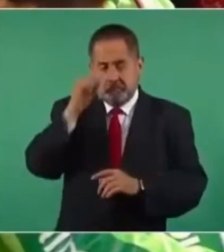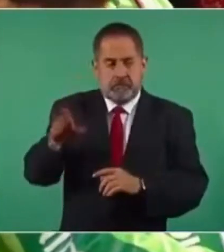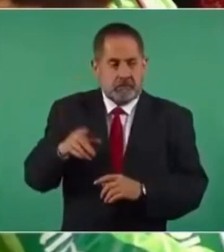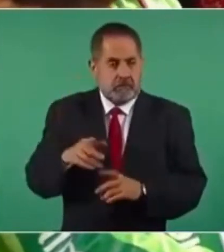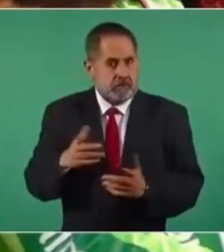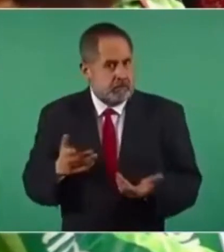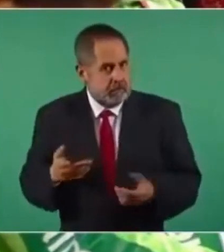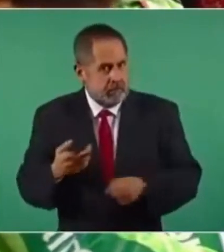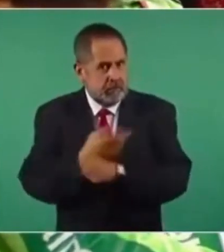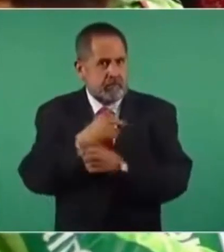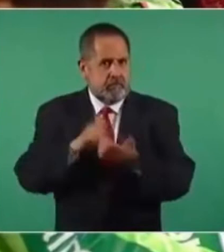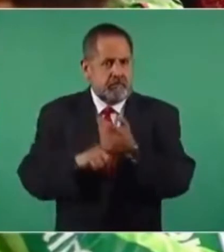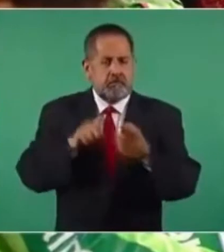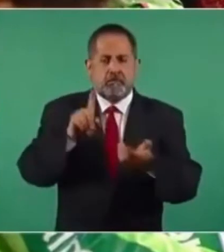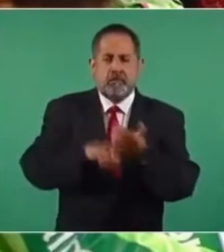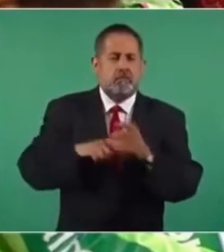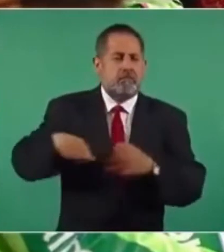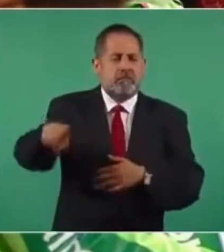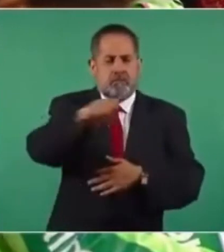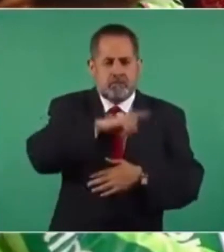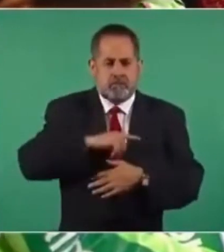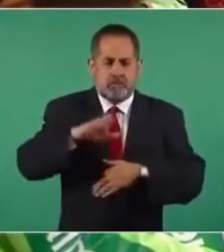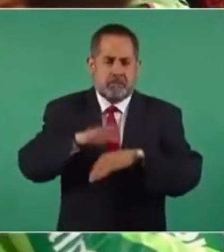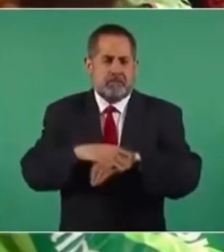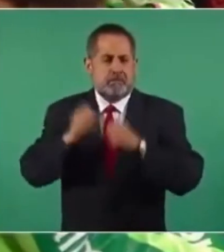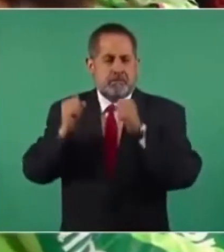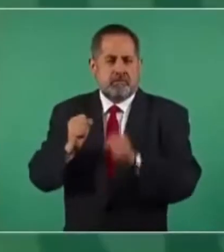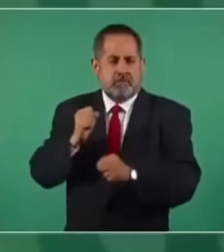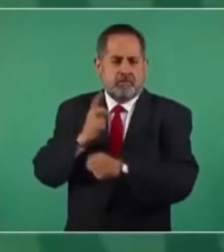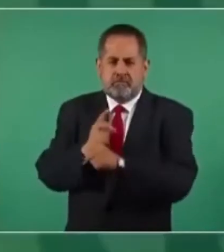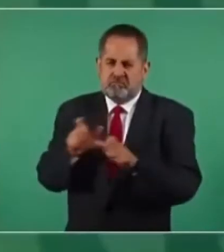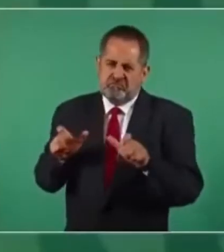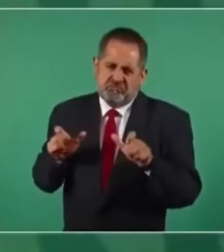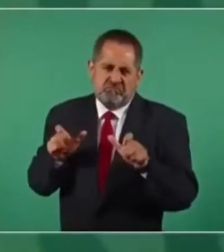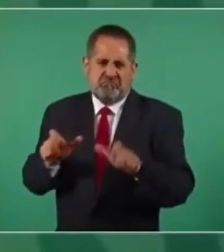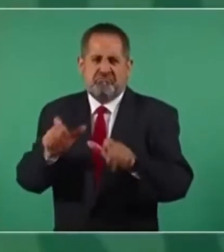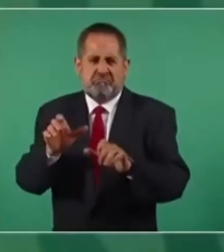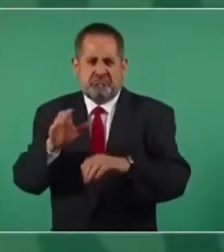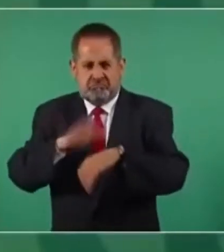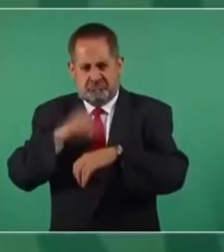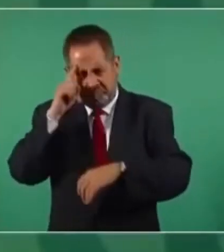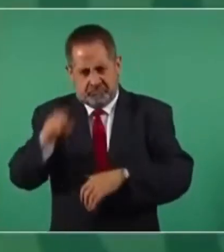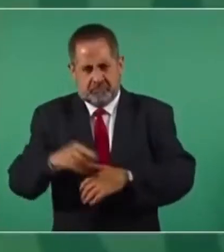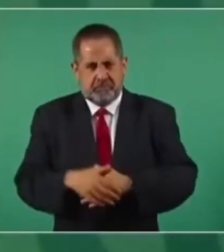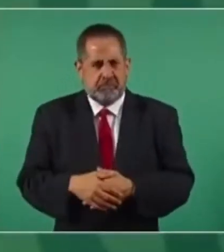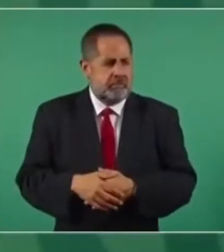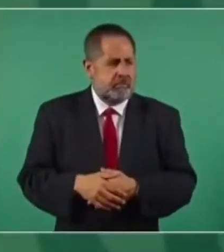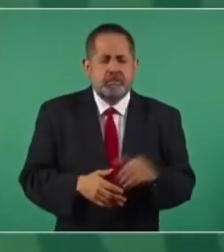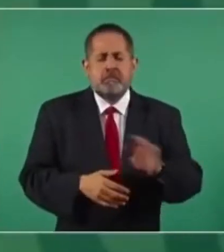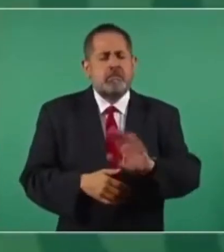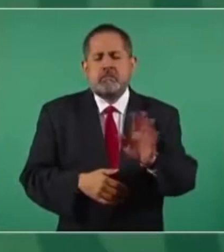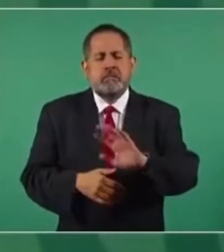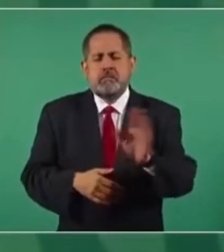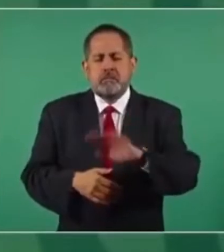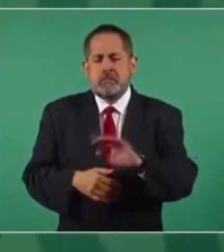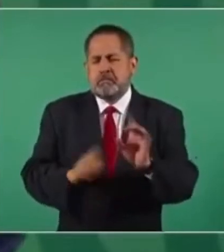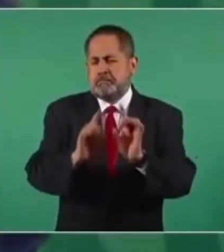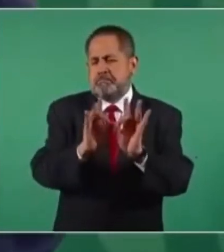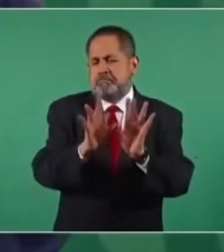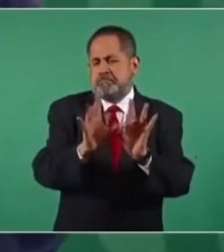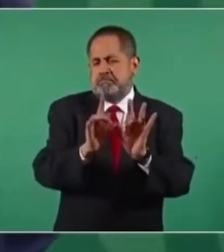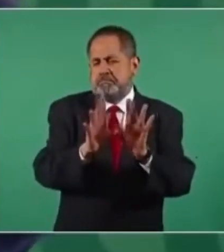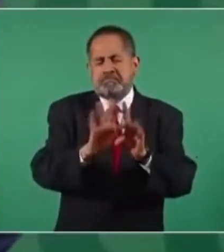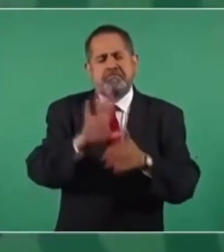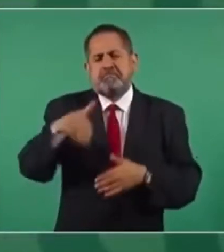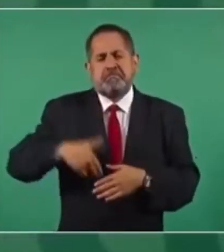dado esto le generaría que reforzara usted su seguridad. No, fue un accidente, una ráfaga de viento.